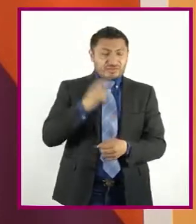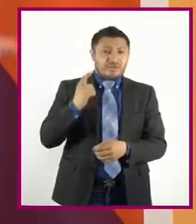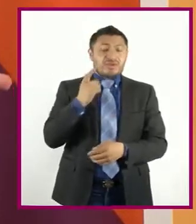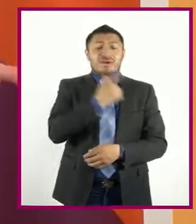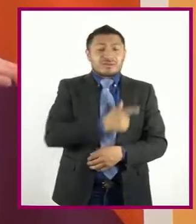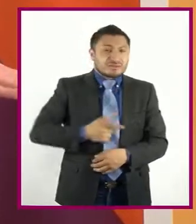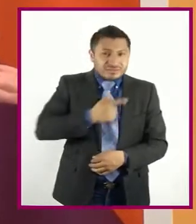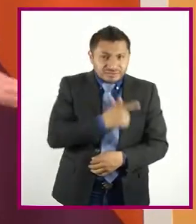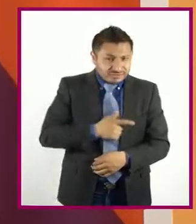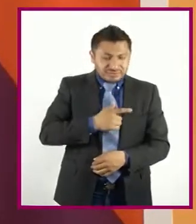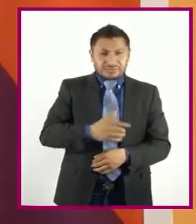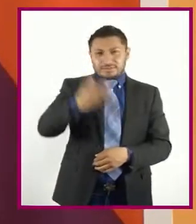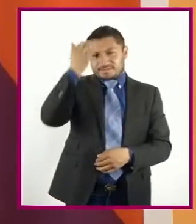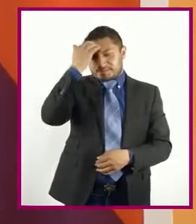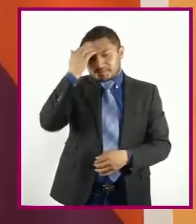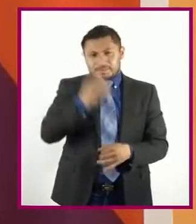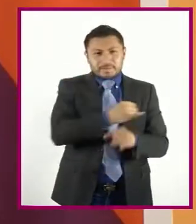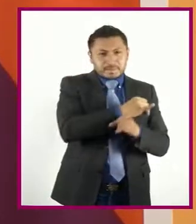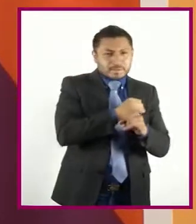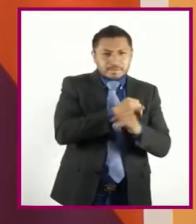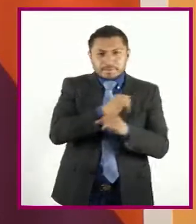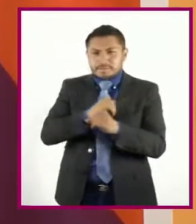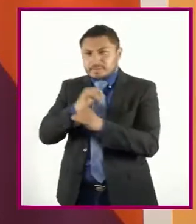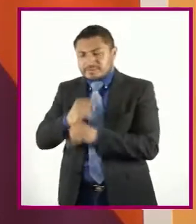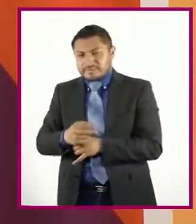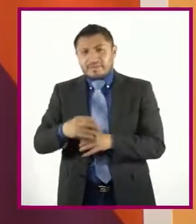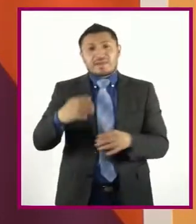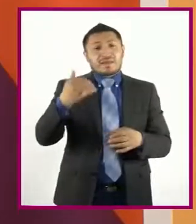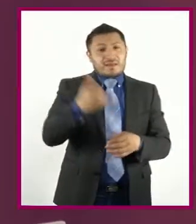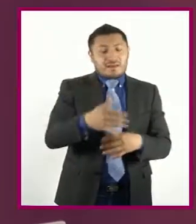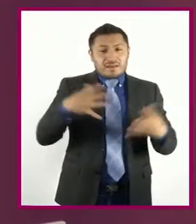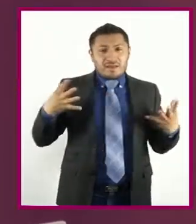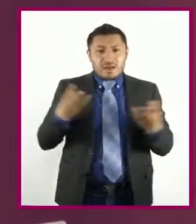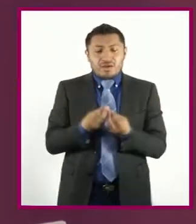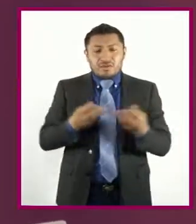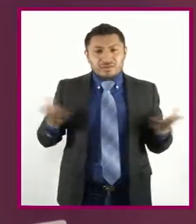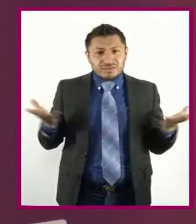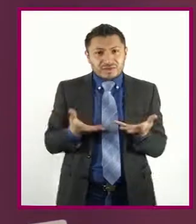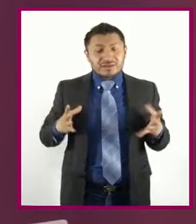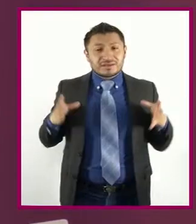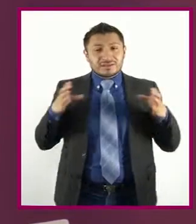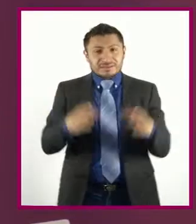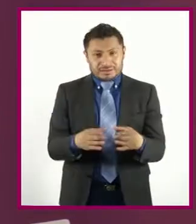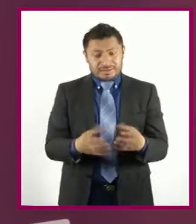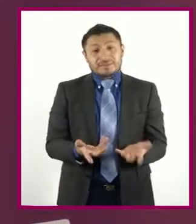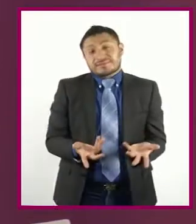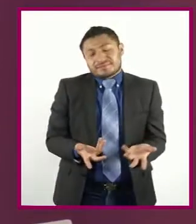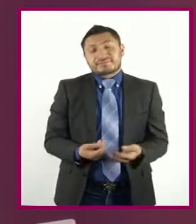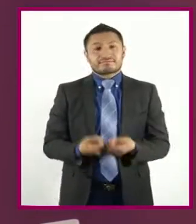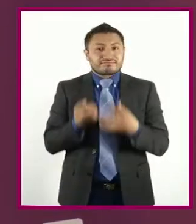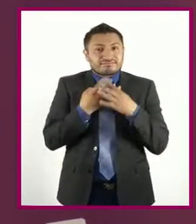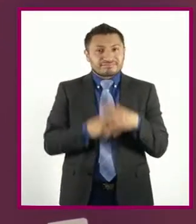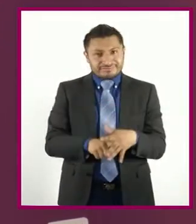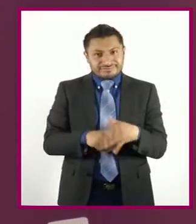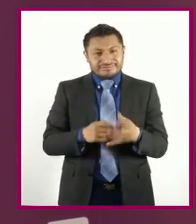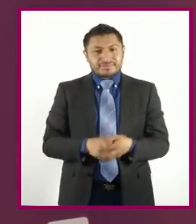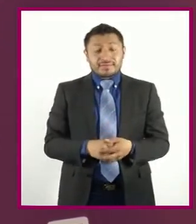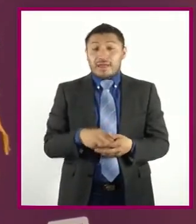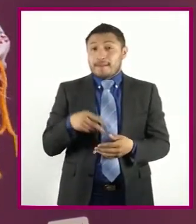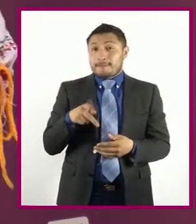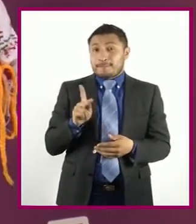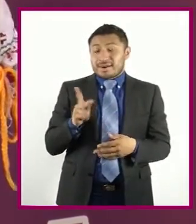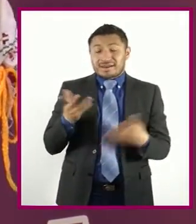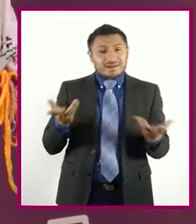utar Y explorar Y además Vivirlo en comunidad Pues comencemos Uy Pero